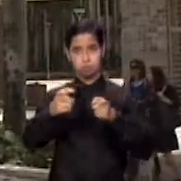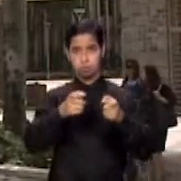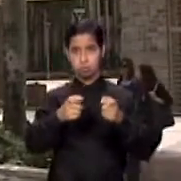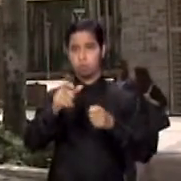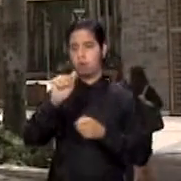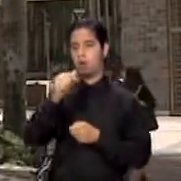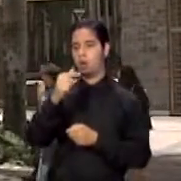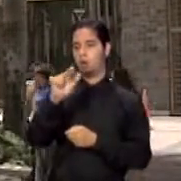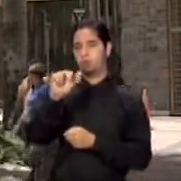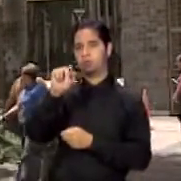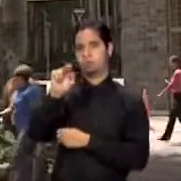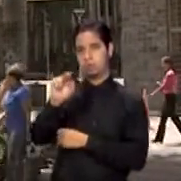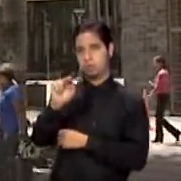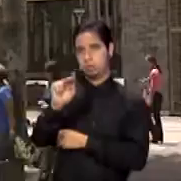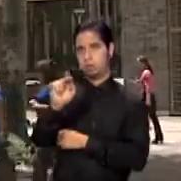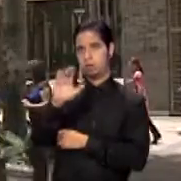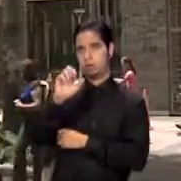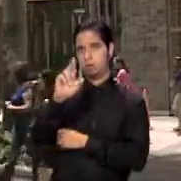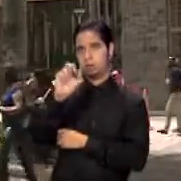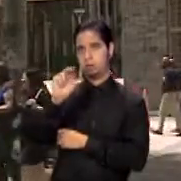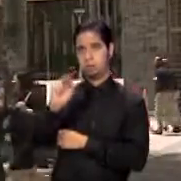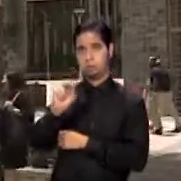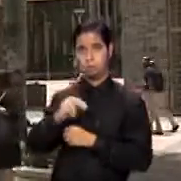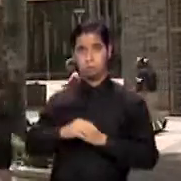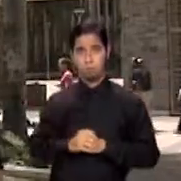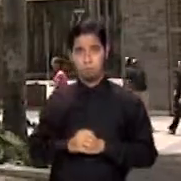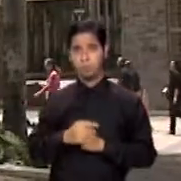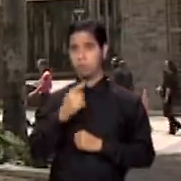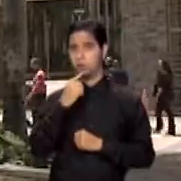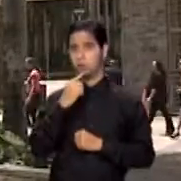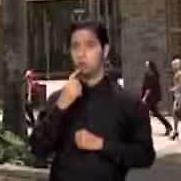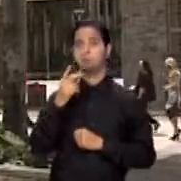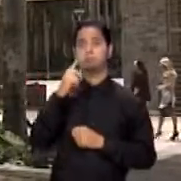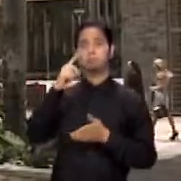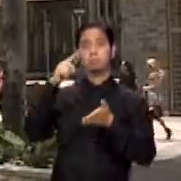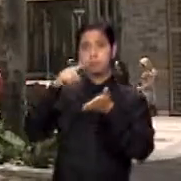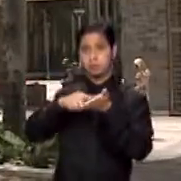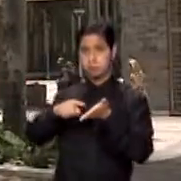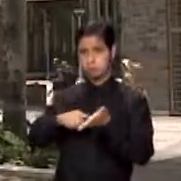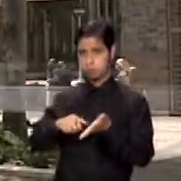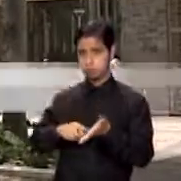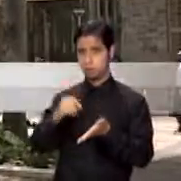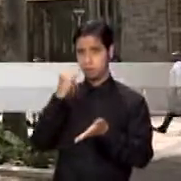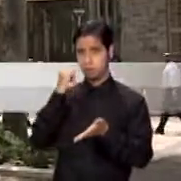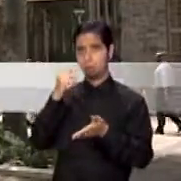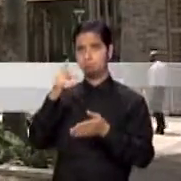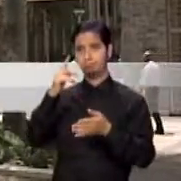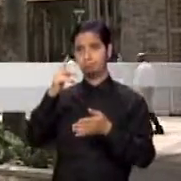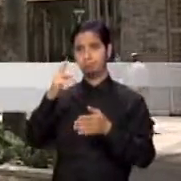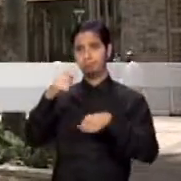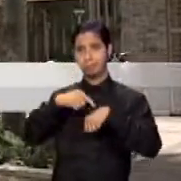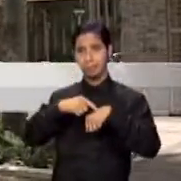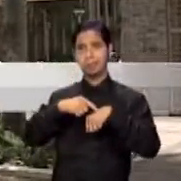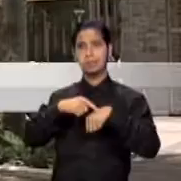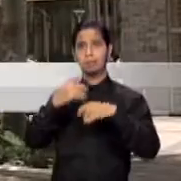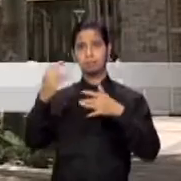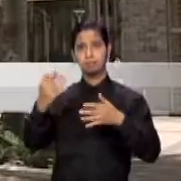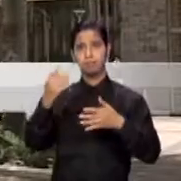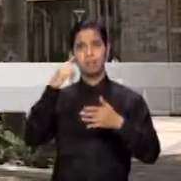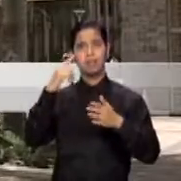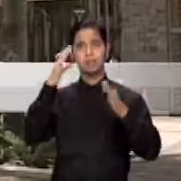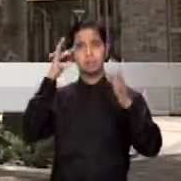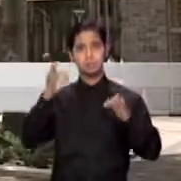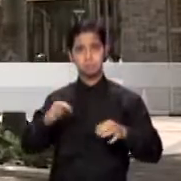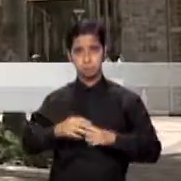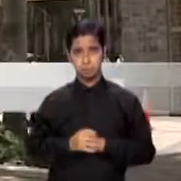Rico, Agustín Carbó Lugo, quien aseguró que cumplirá el plazo establecido por ley para decidir. Dijo que al presente la autoridad no ha